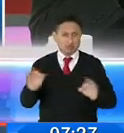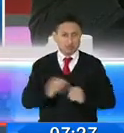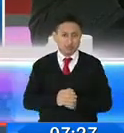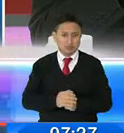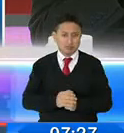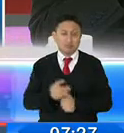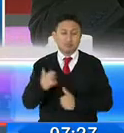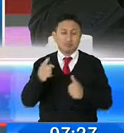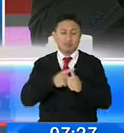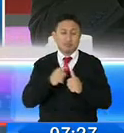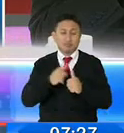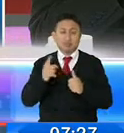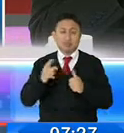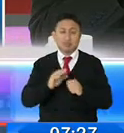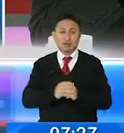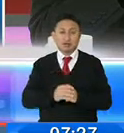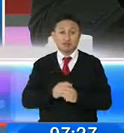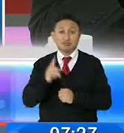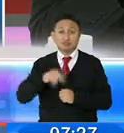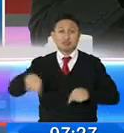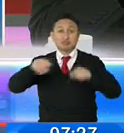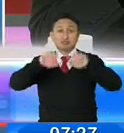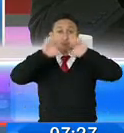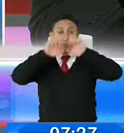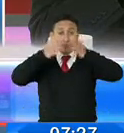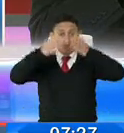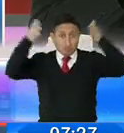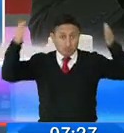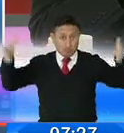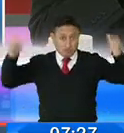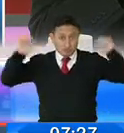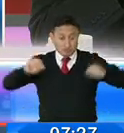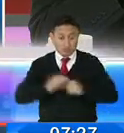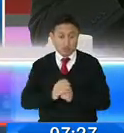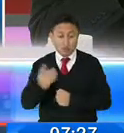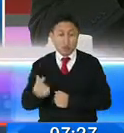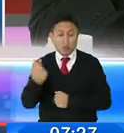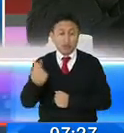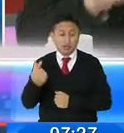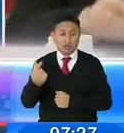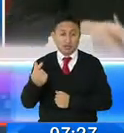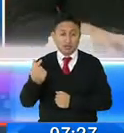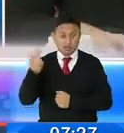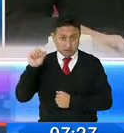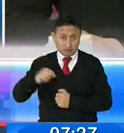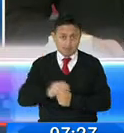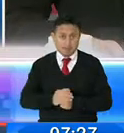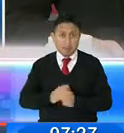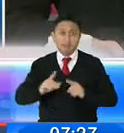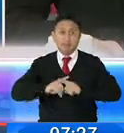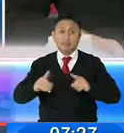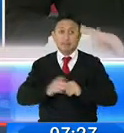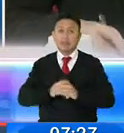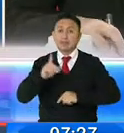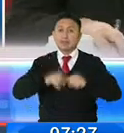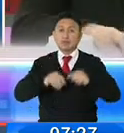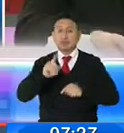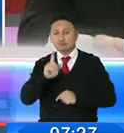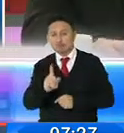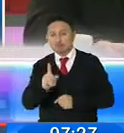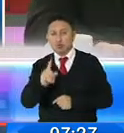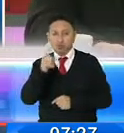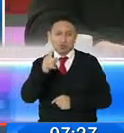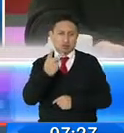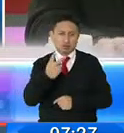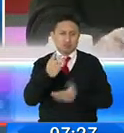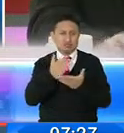grande condición es ser grande contribuyente y además haber generado utilidad contable. Pero hay ciertas decepciones justamente